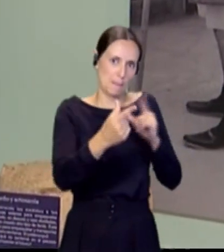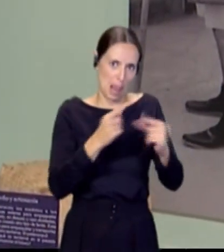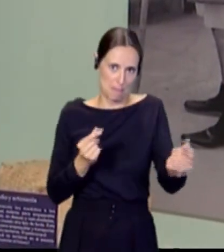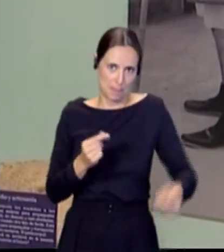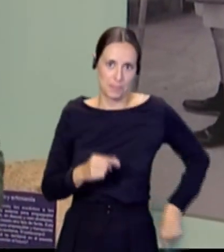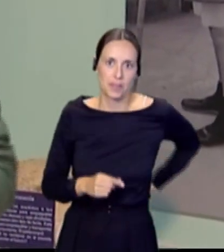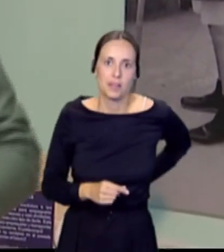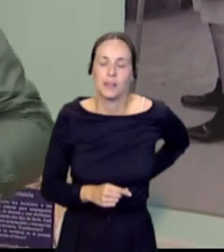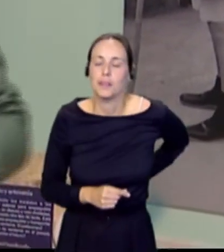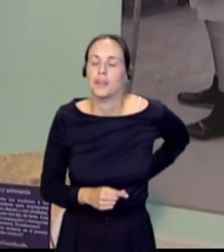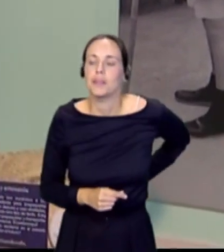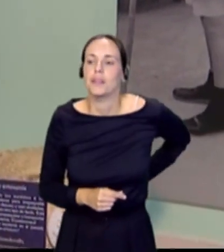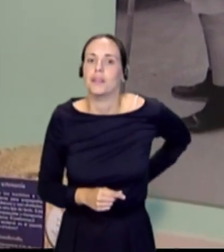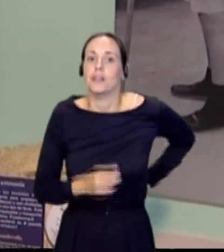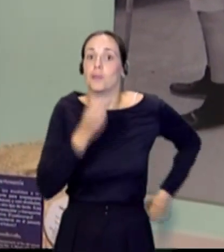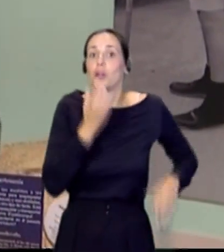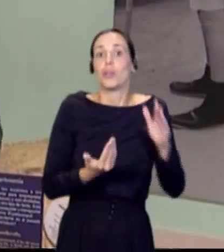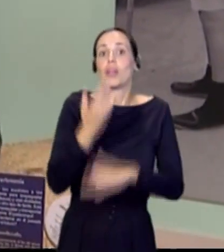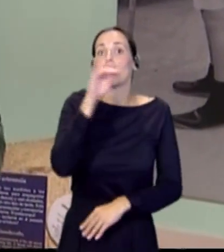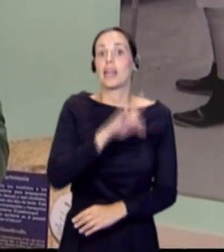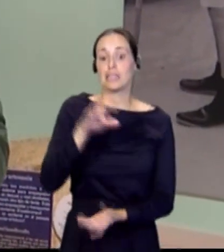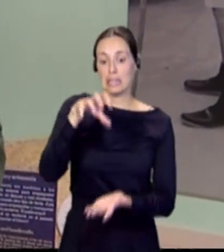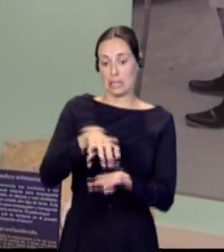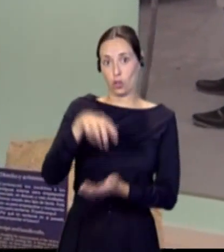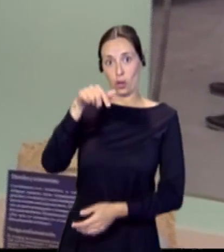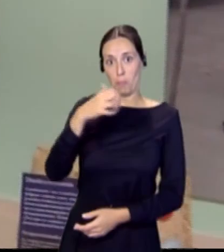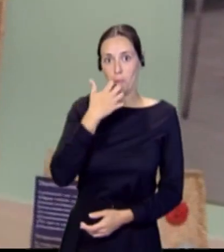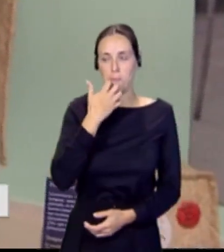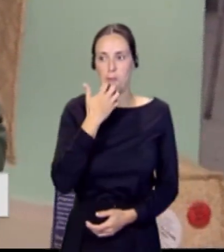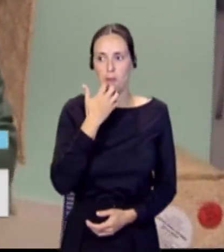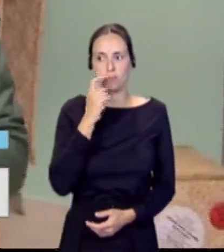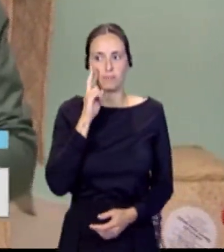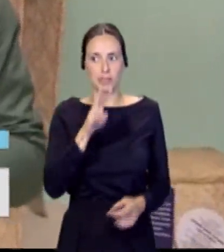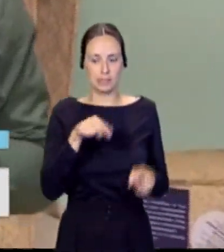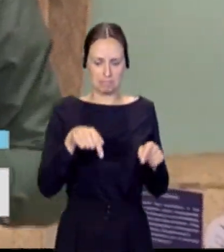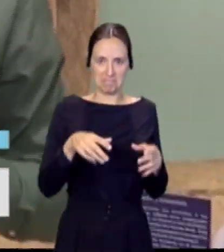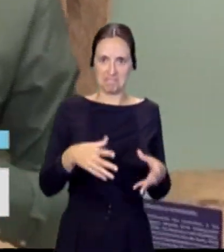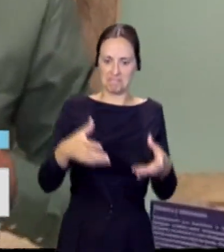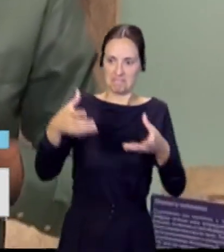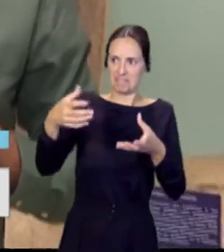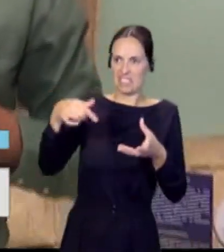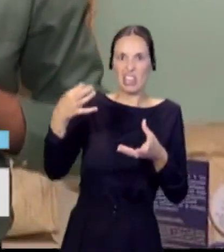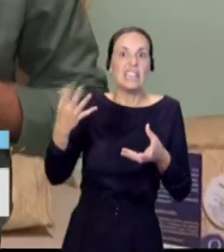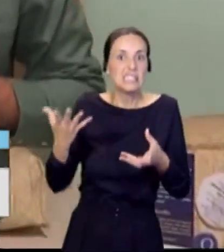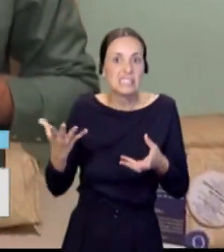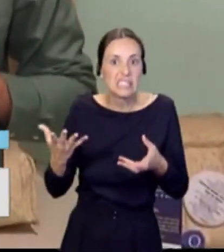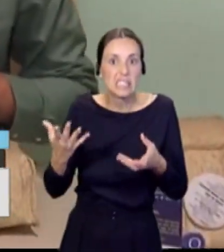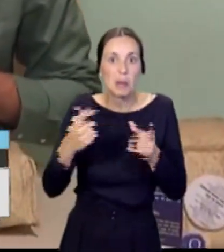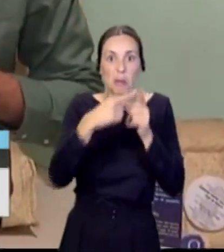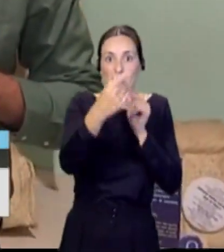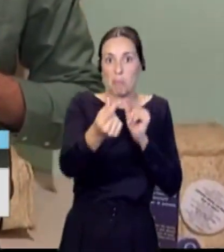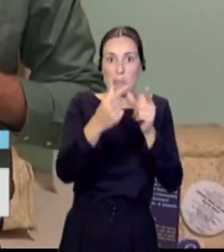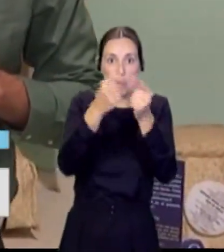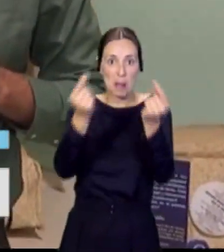Buenos días, Canarias. Pues en un centro como este se puede aprender, por ejemplo, que esto, que para muchos de ustedes, ¿qué es? Una hoja de palmera,